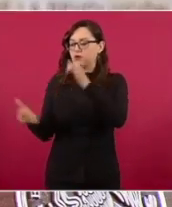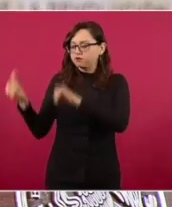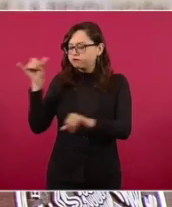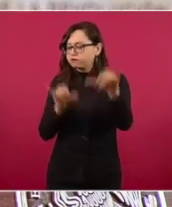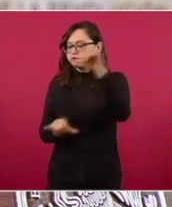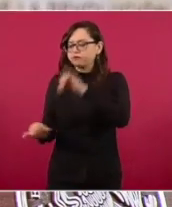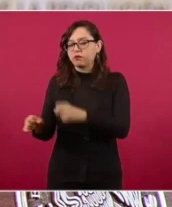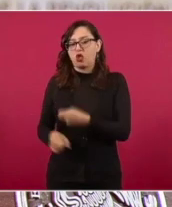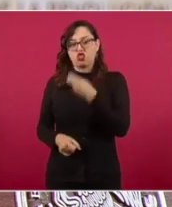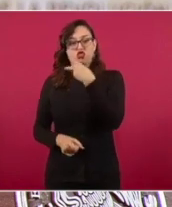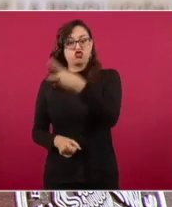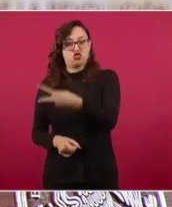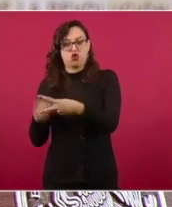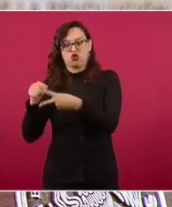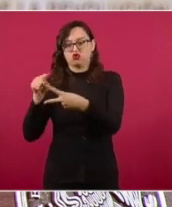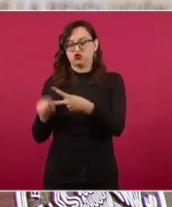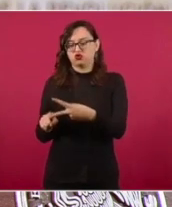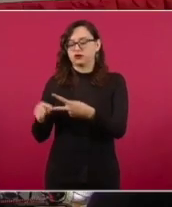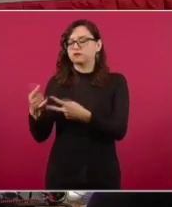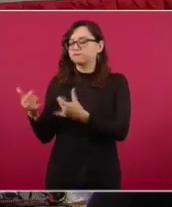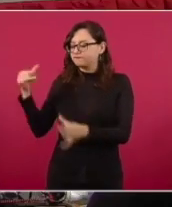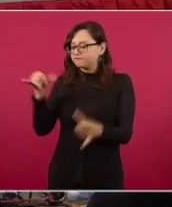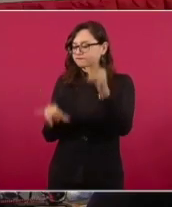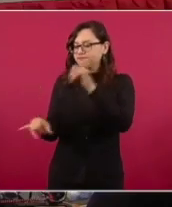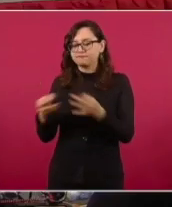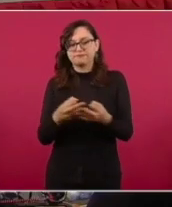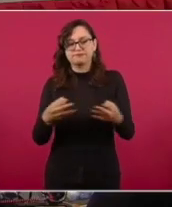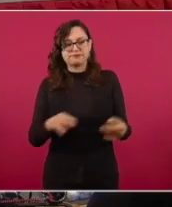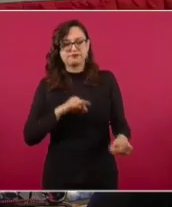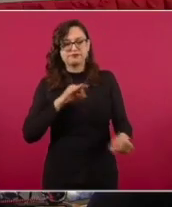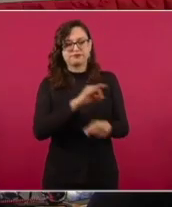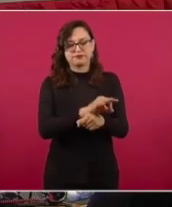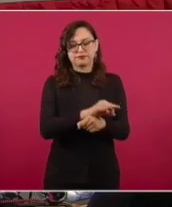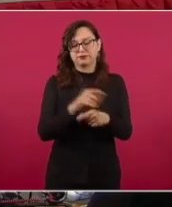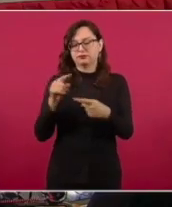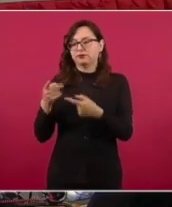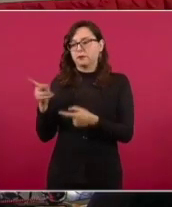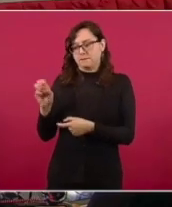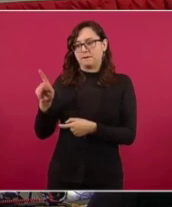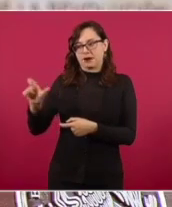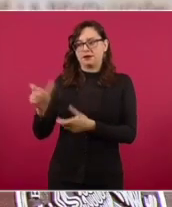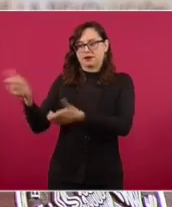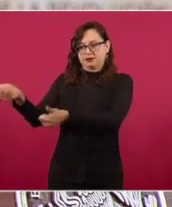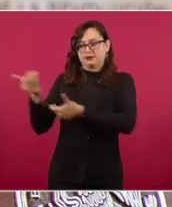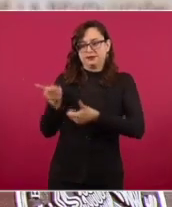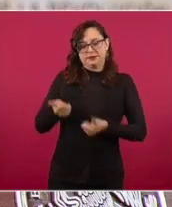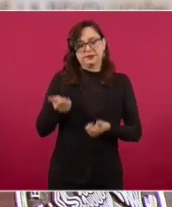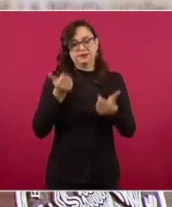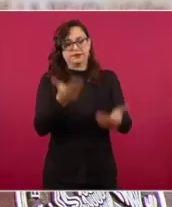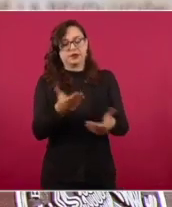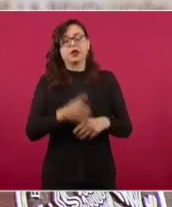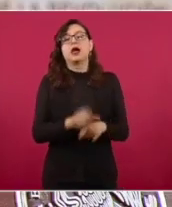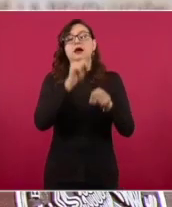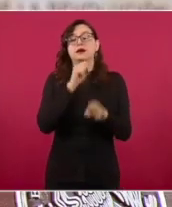dos fertilizantes, DAP y de UREA. La segunda acción es el abasto rural a